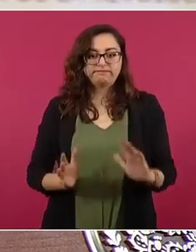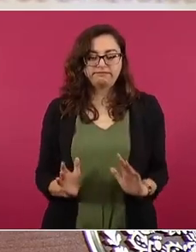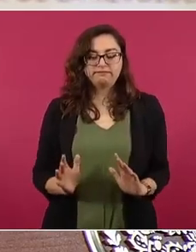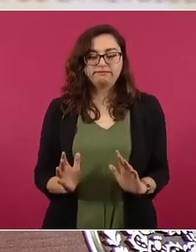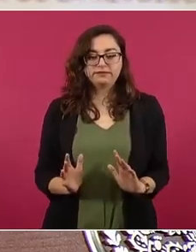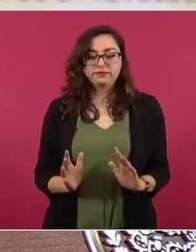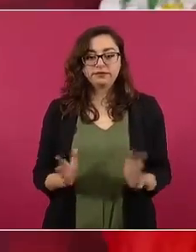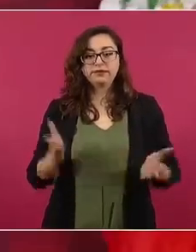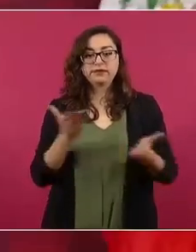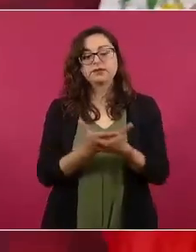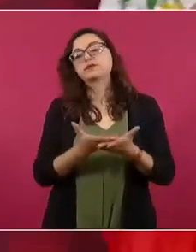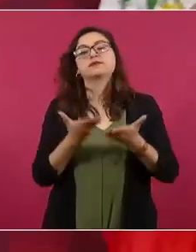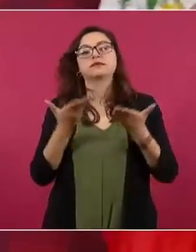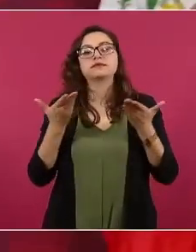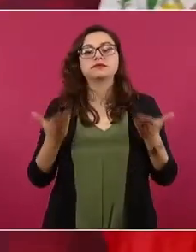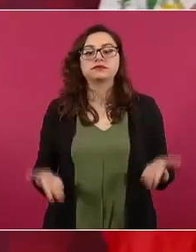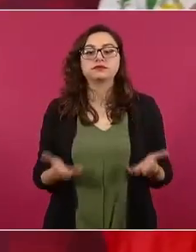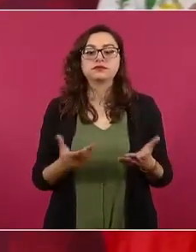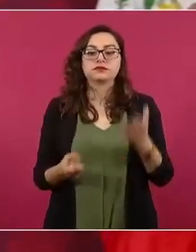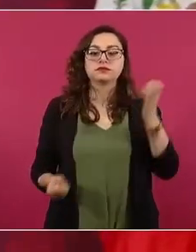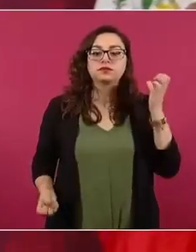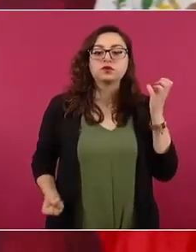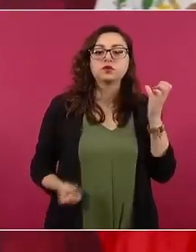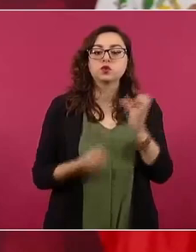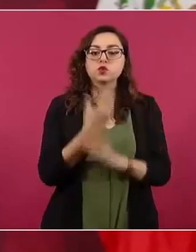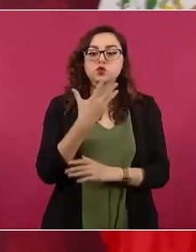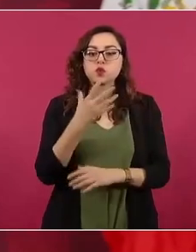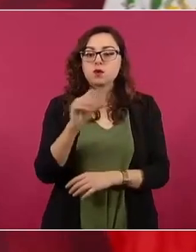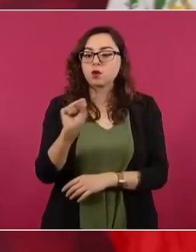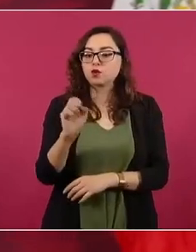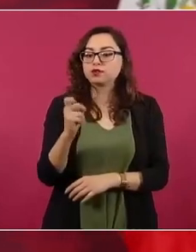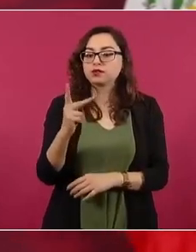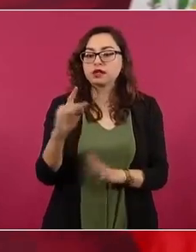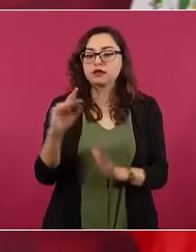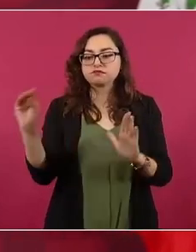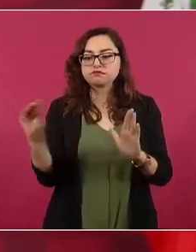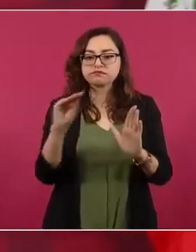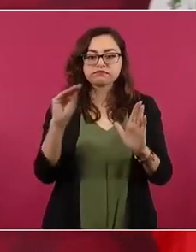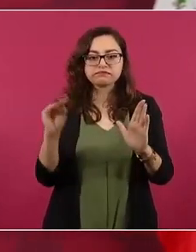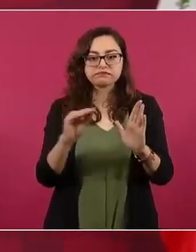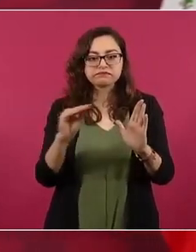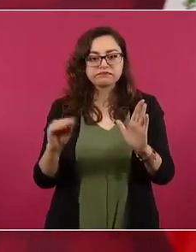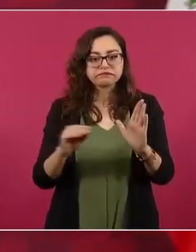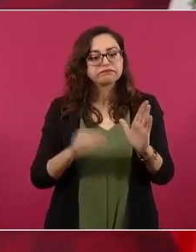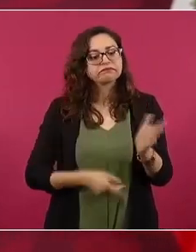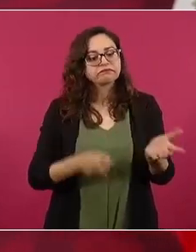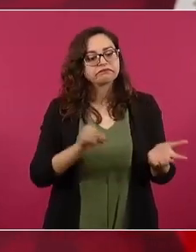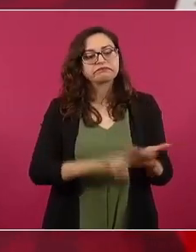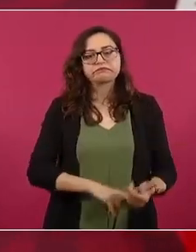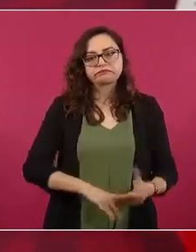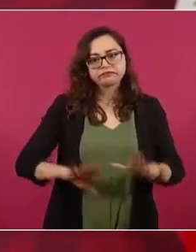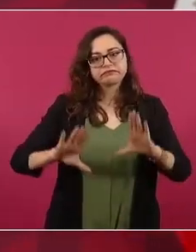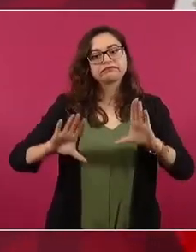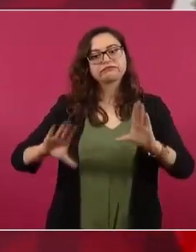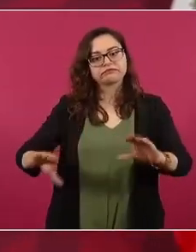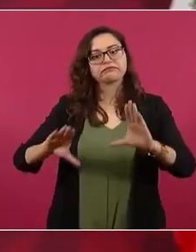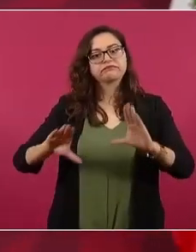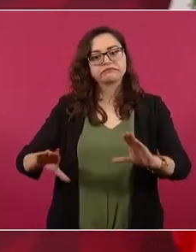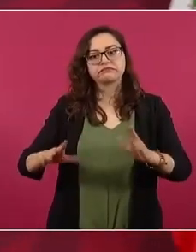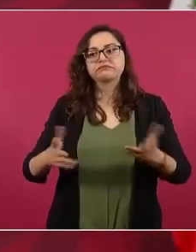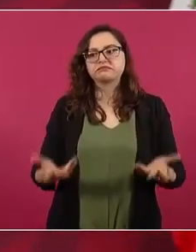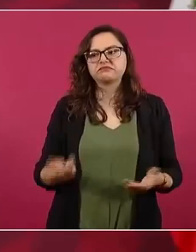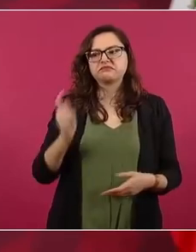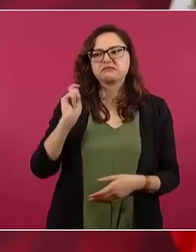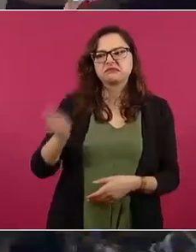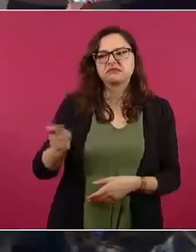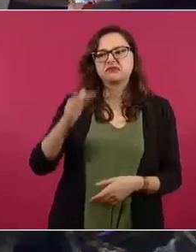ahora con los nuevos contenidos educativos se toquen esos temas